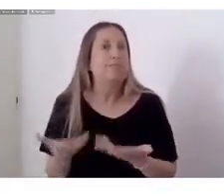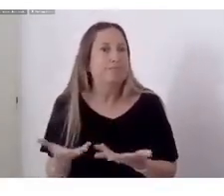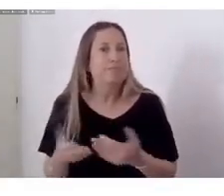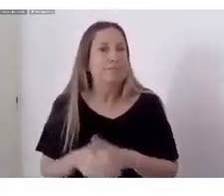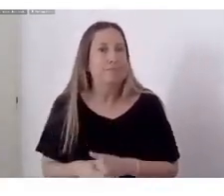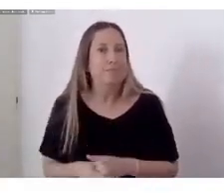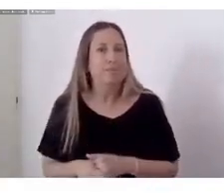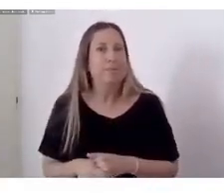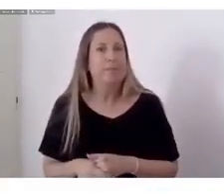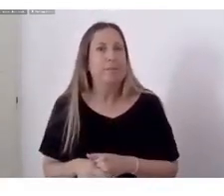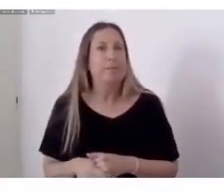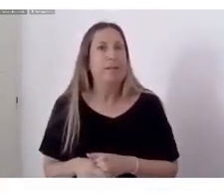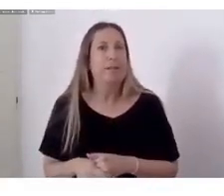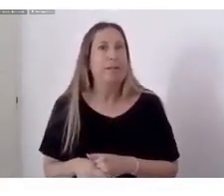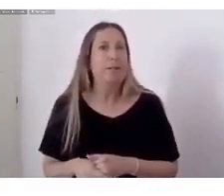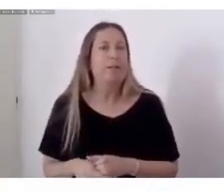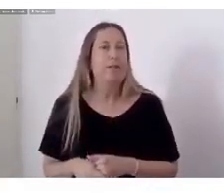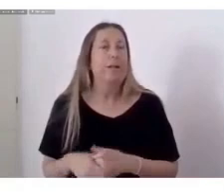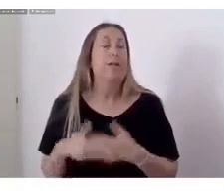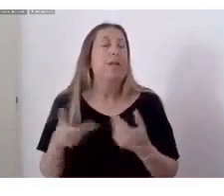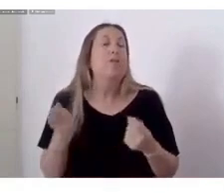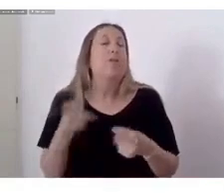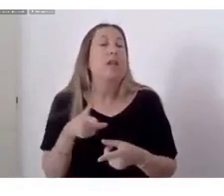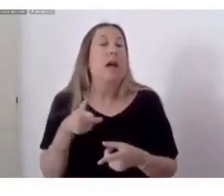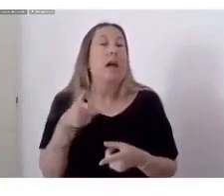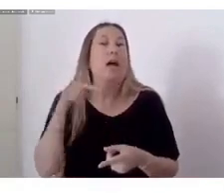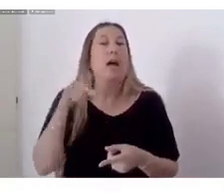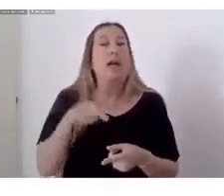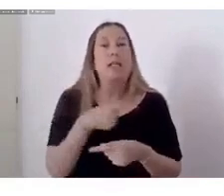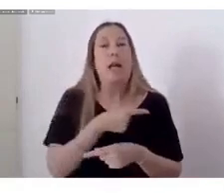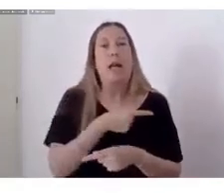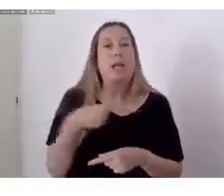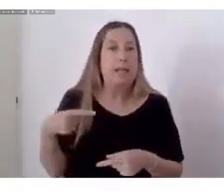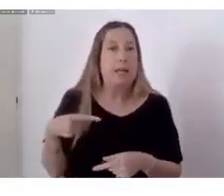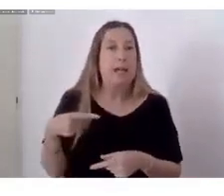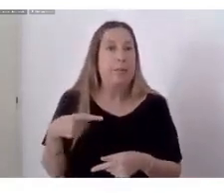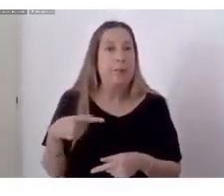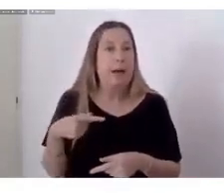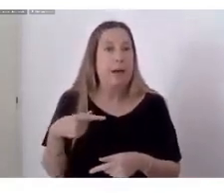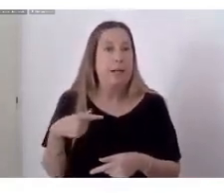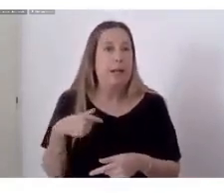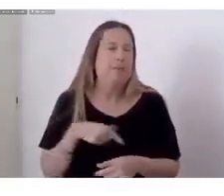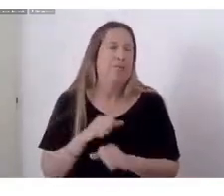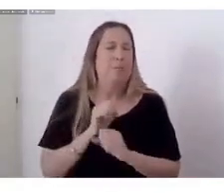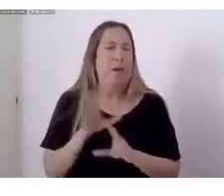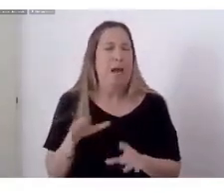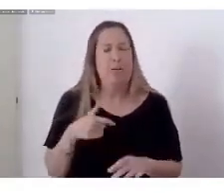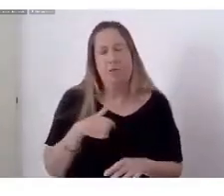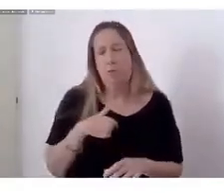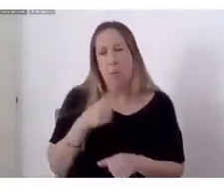batalla A las disidencias Y esta semana Para mi fue el horror No por mi Chicas Yo trabajo en sistemas